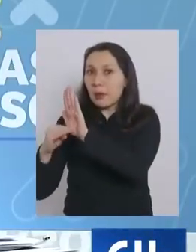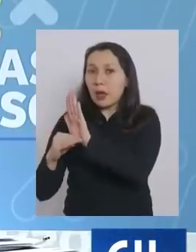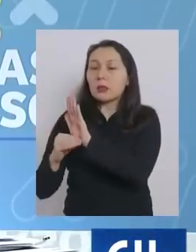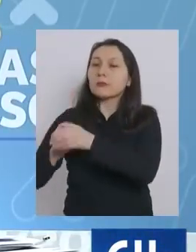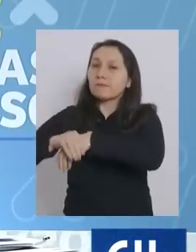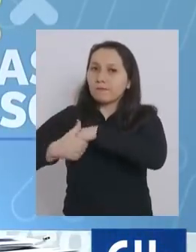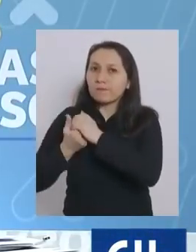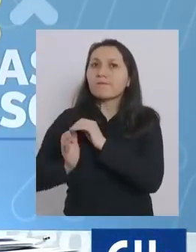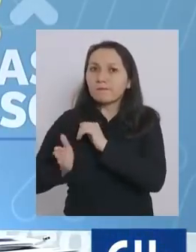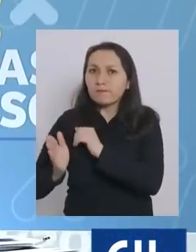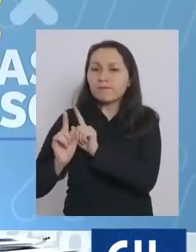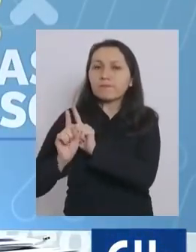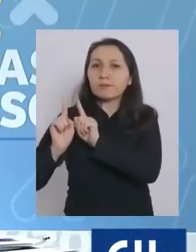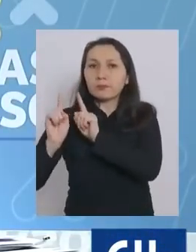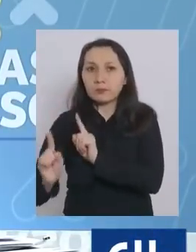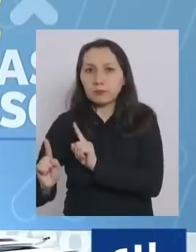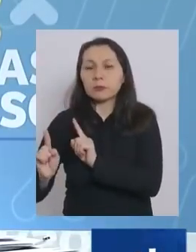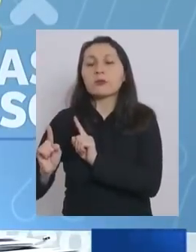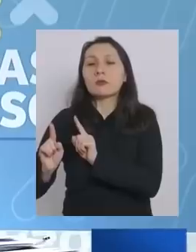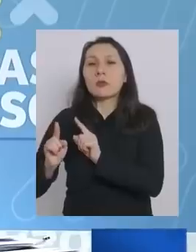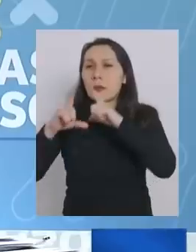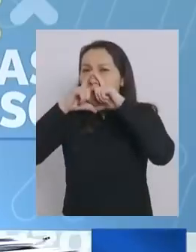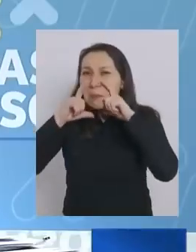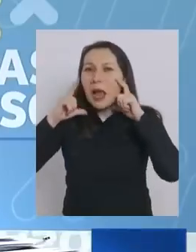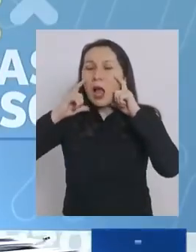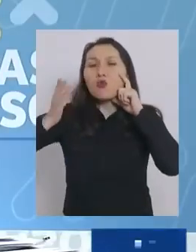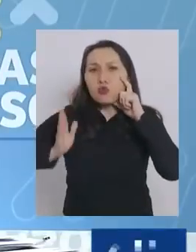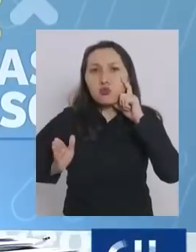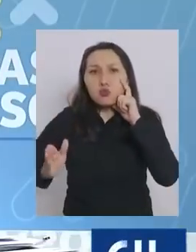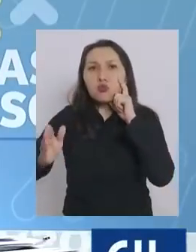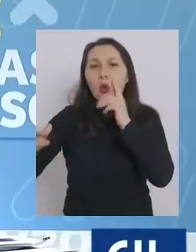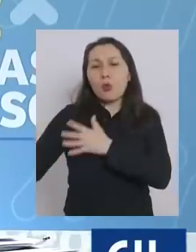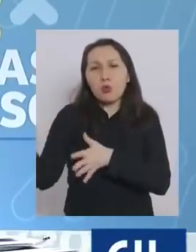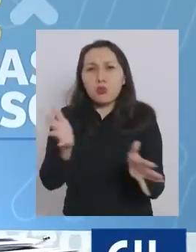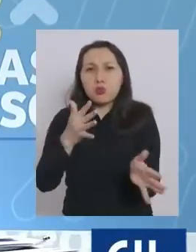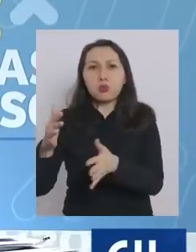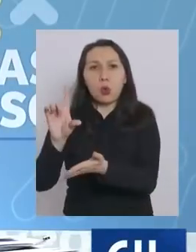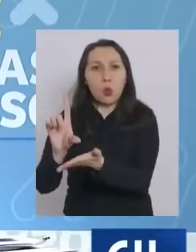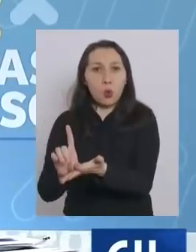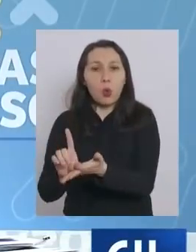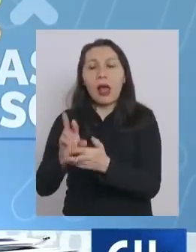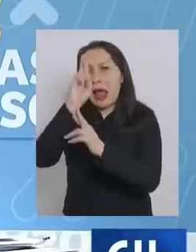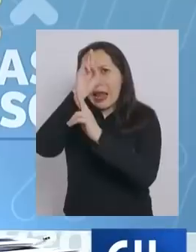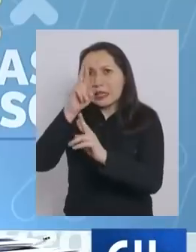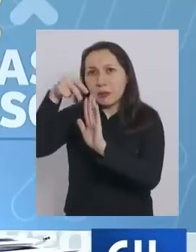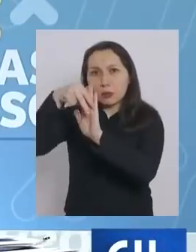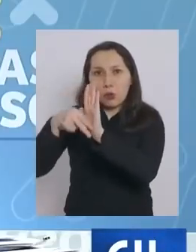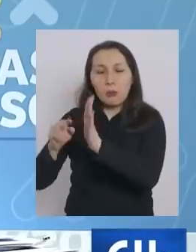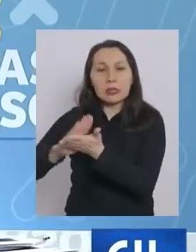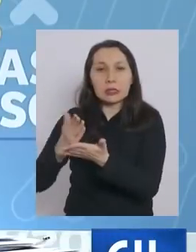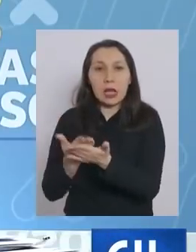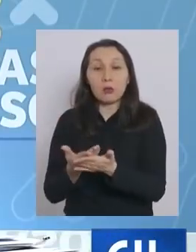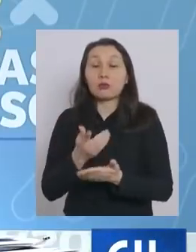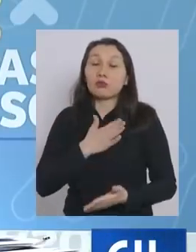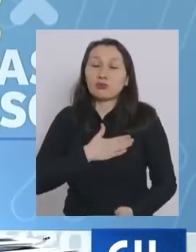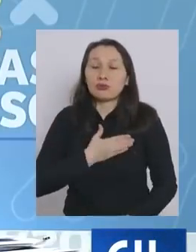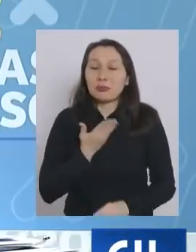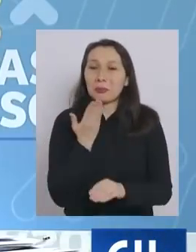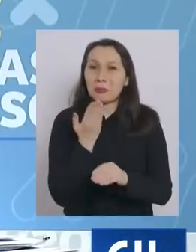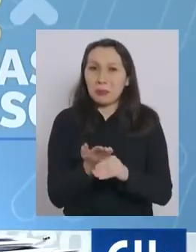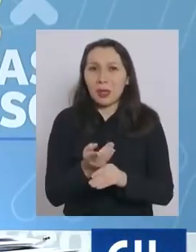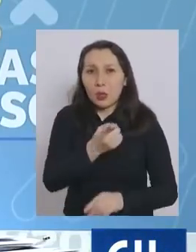de lavado de manos, distanciamiento, mascarilla, ventilación, respeto con las normas sanitarias. Así que les pido